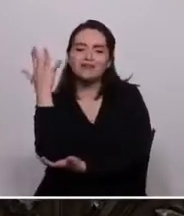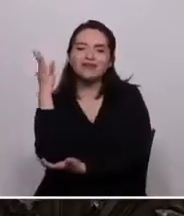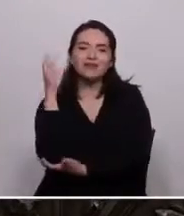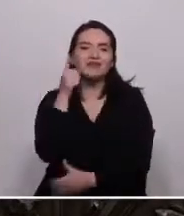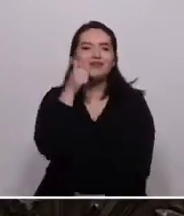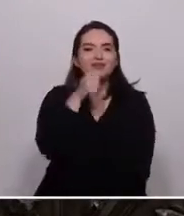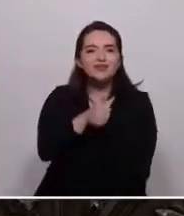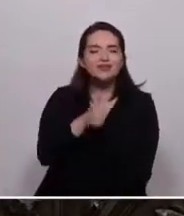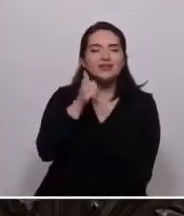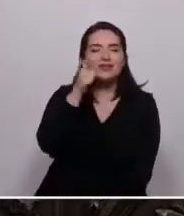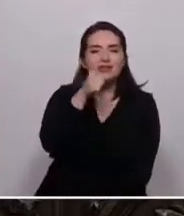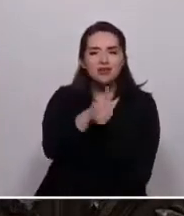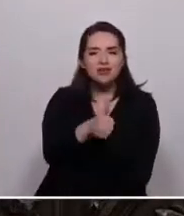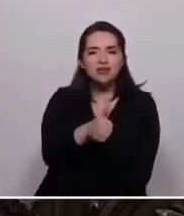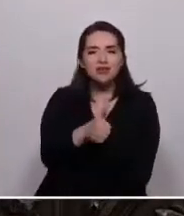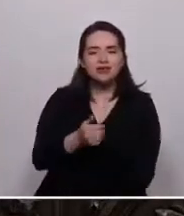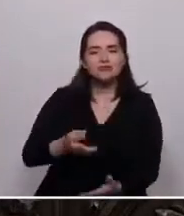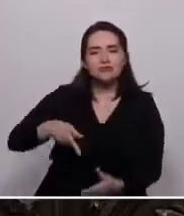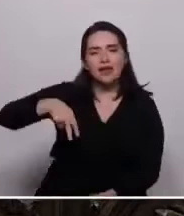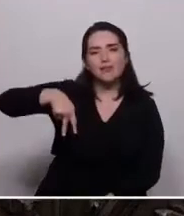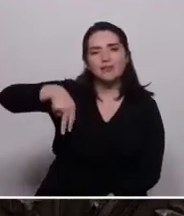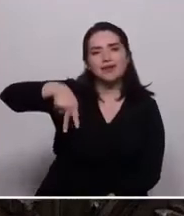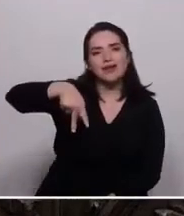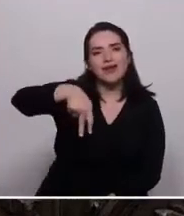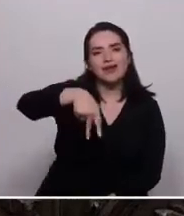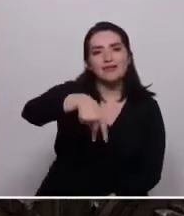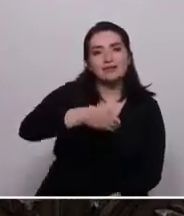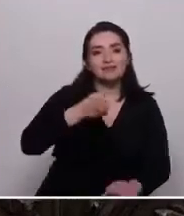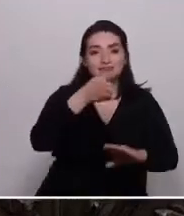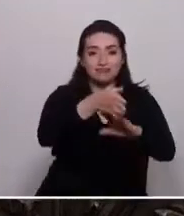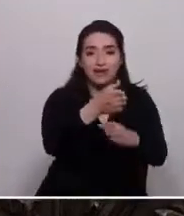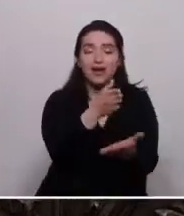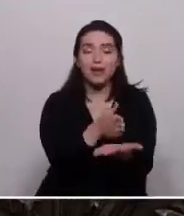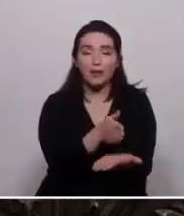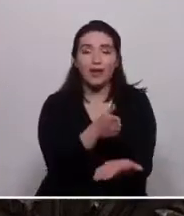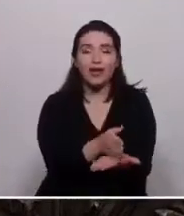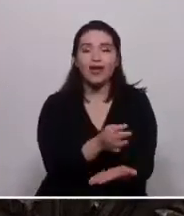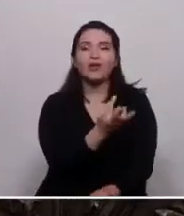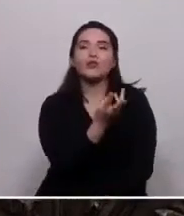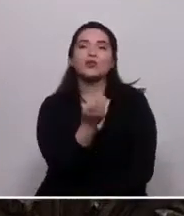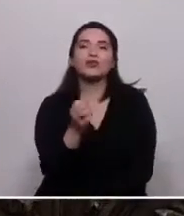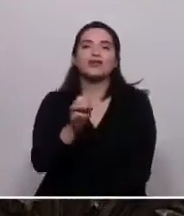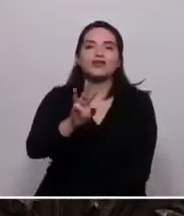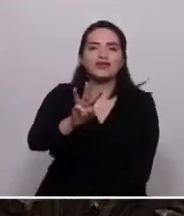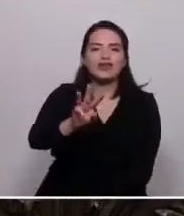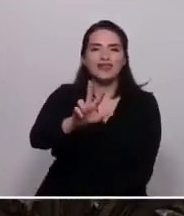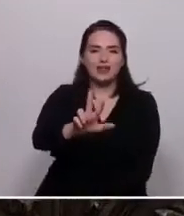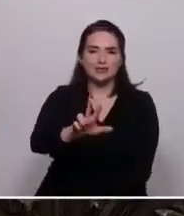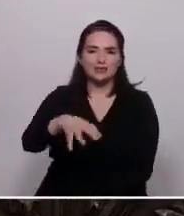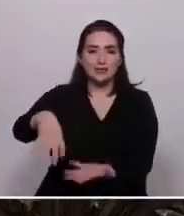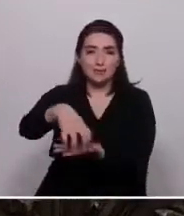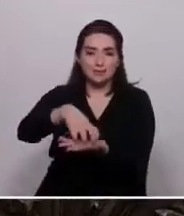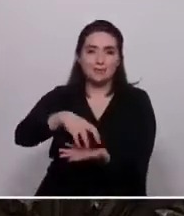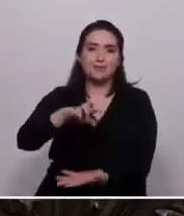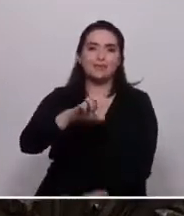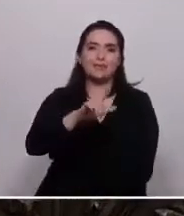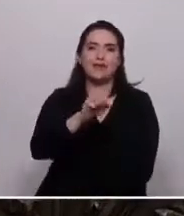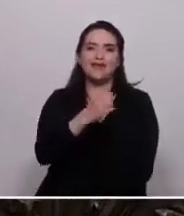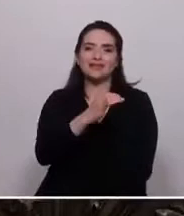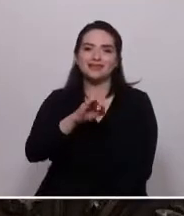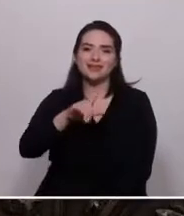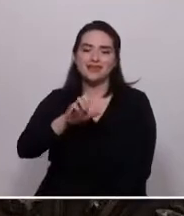caminaba para llegar a mi escuela, la número 38 de Placilla, con mis